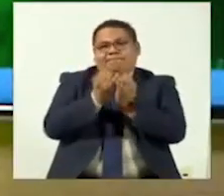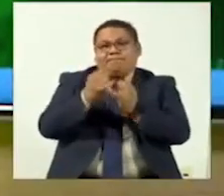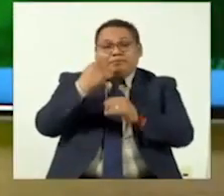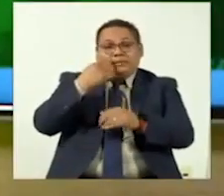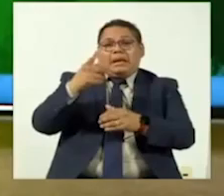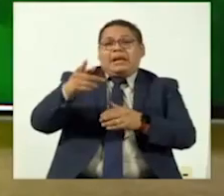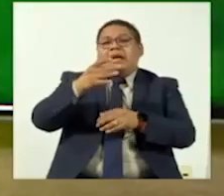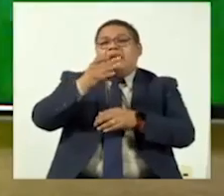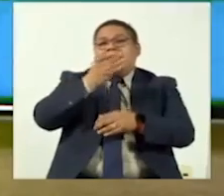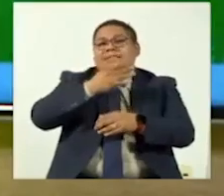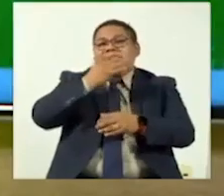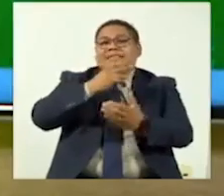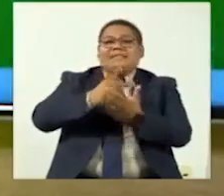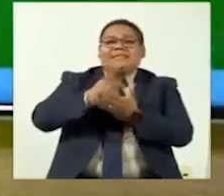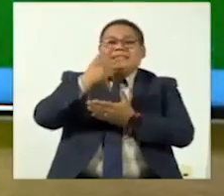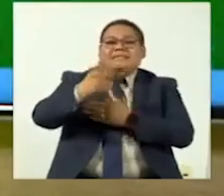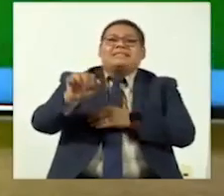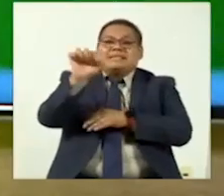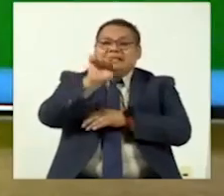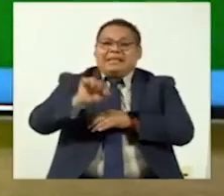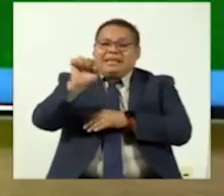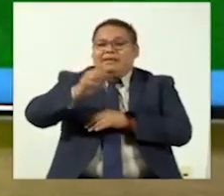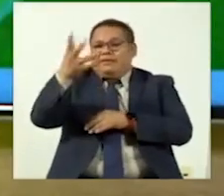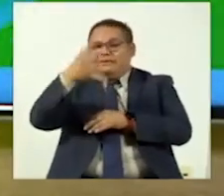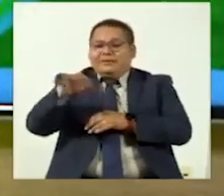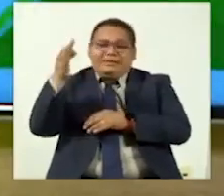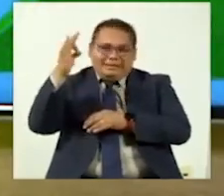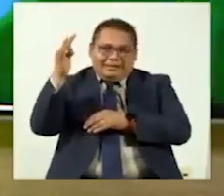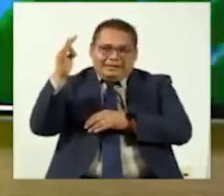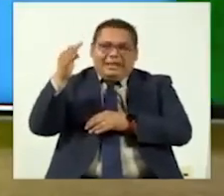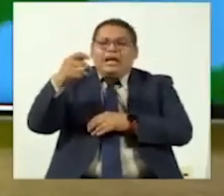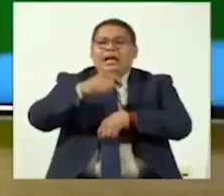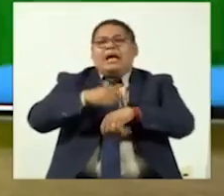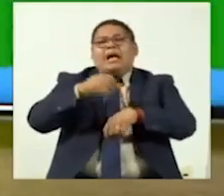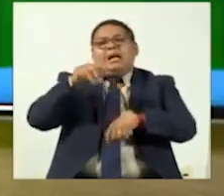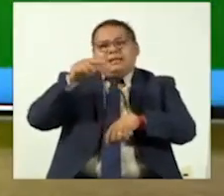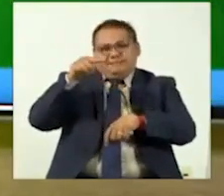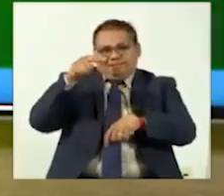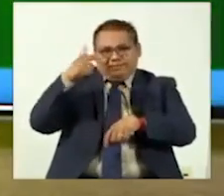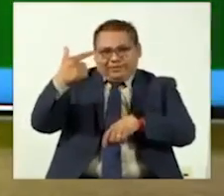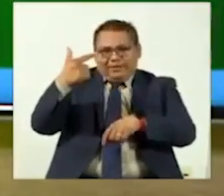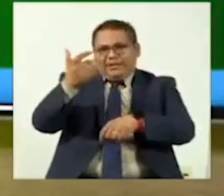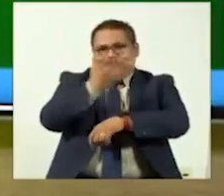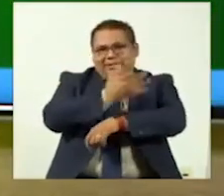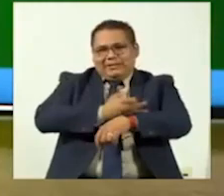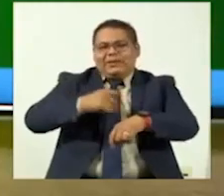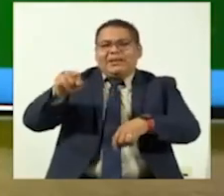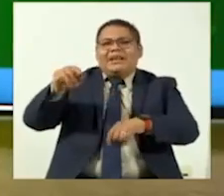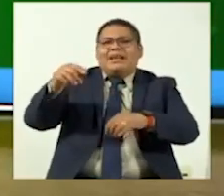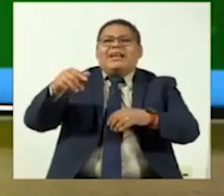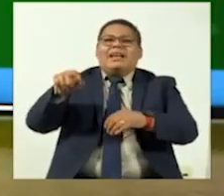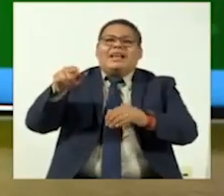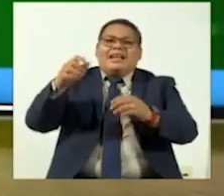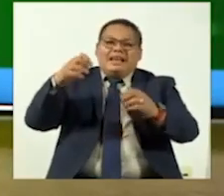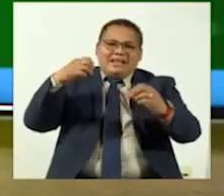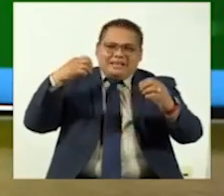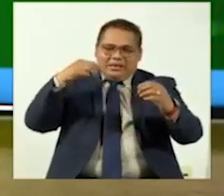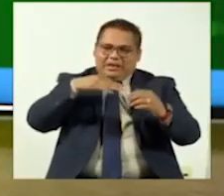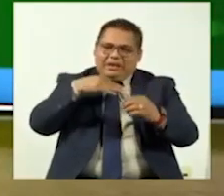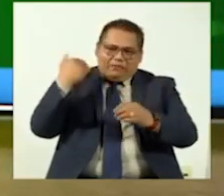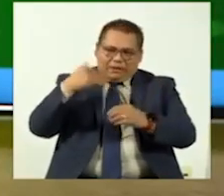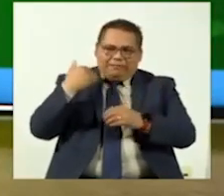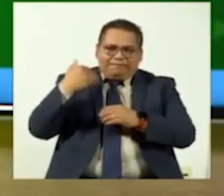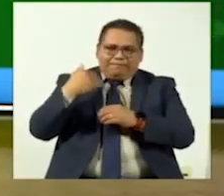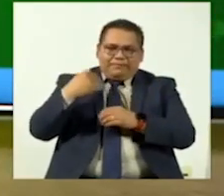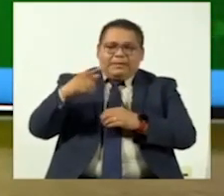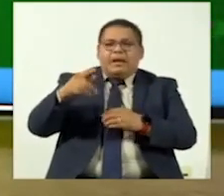de premiación es el sábado 10 de febrero a las 19 horas en el Teatro de Goyado. Los boletos estarán